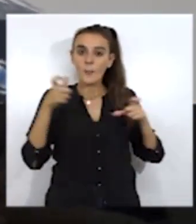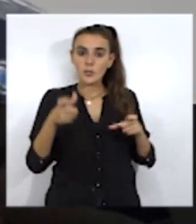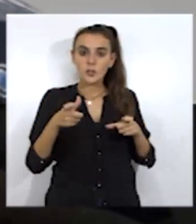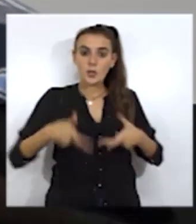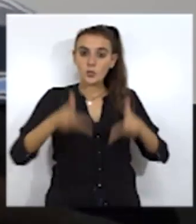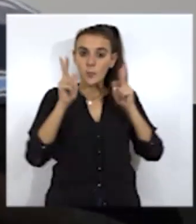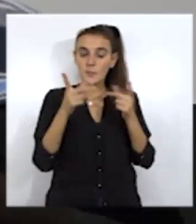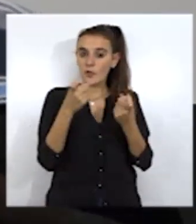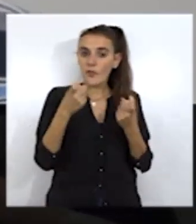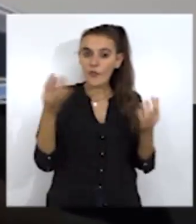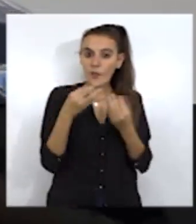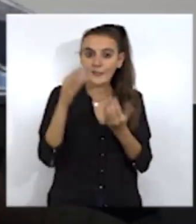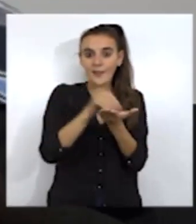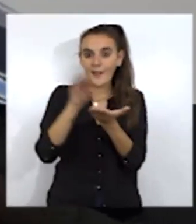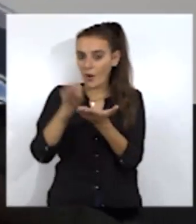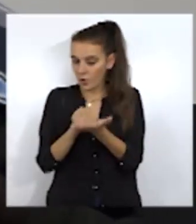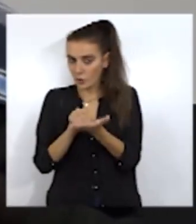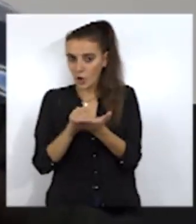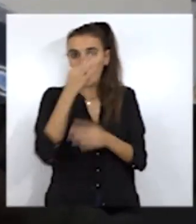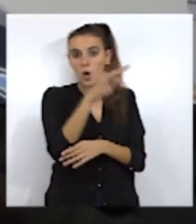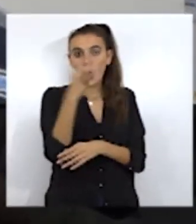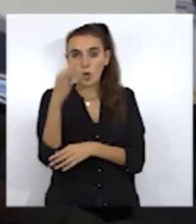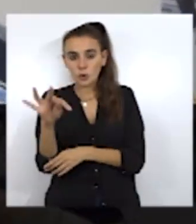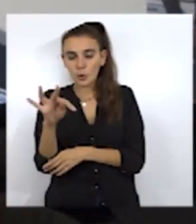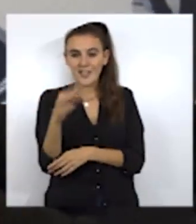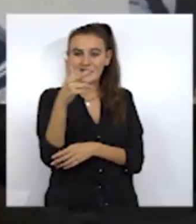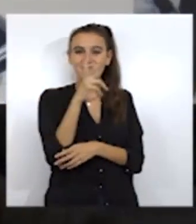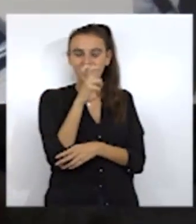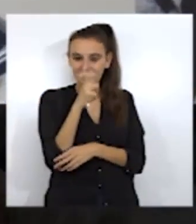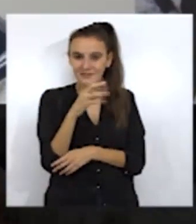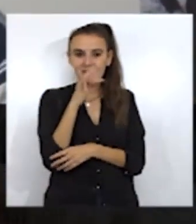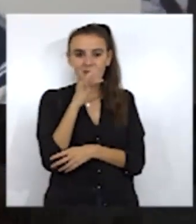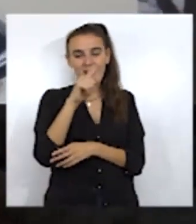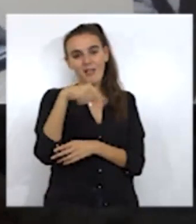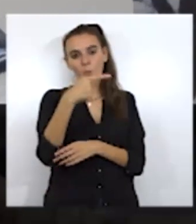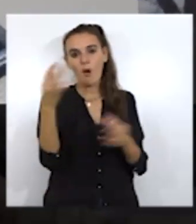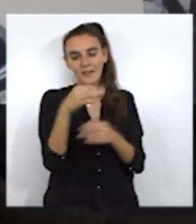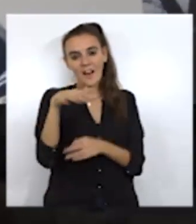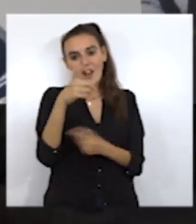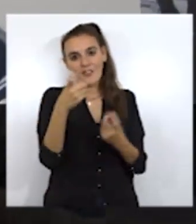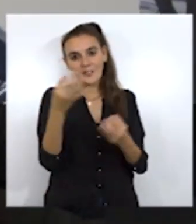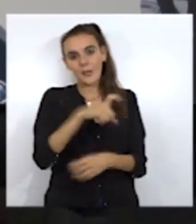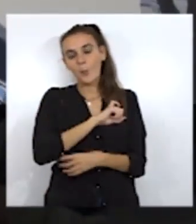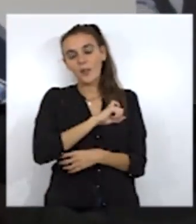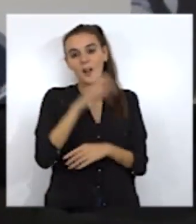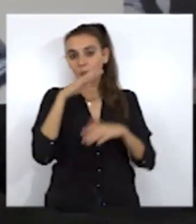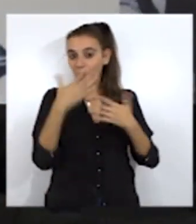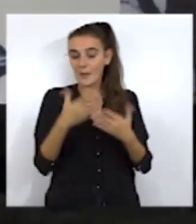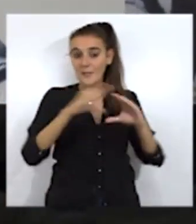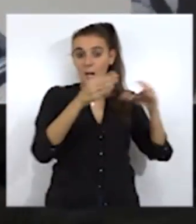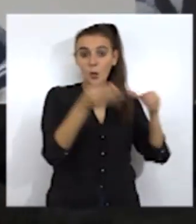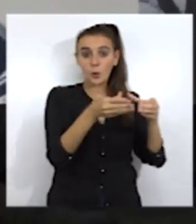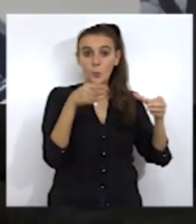no han cogido sus permisos, le quedan vacaciones, tendrán que cogerlo, con lo cual los turnos van a estar más mermados. Le sumas también la falta de policía que tenemos,